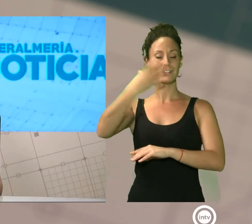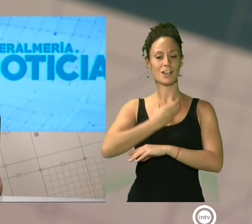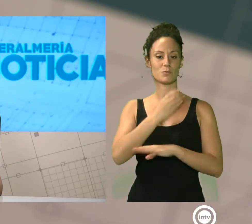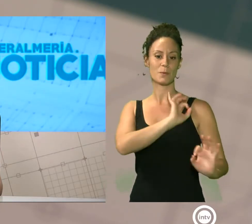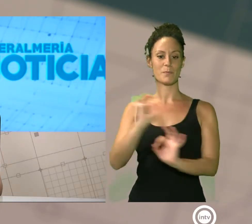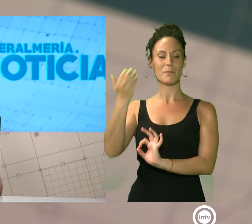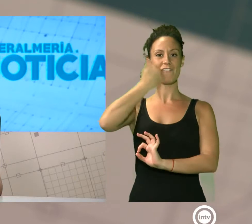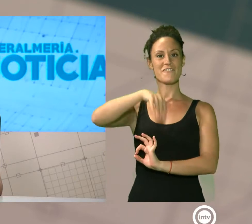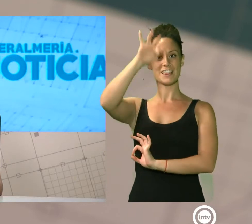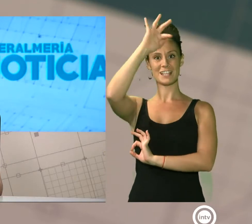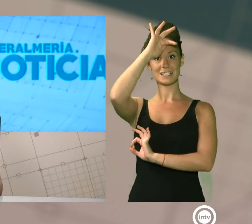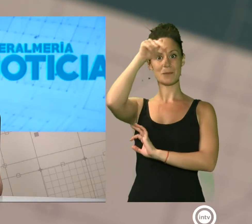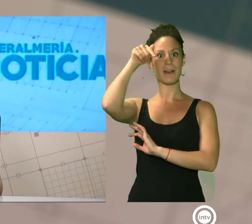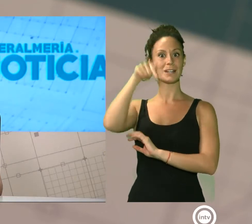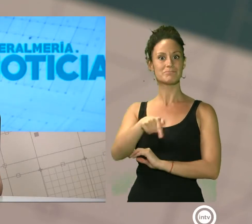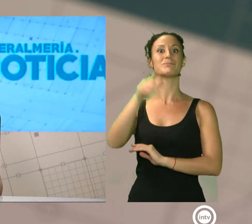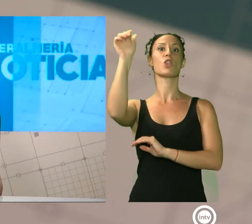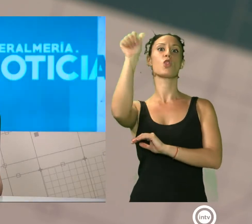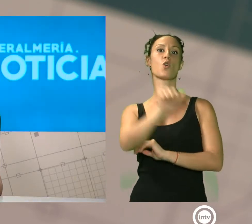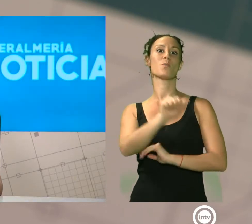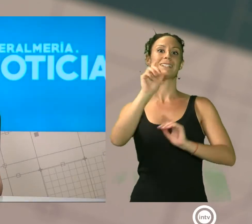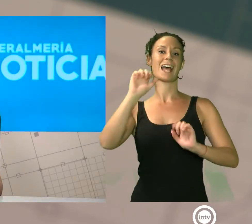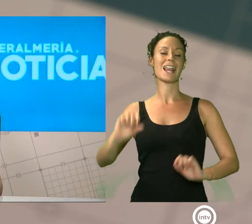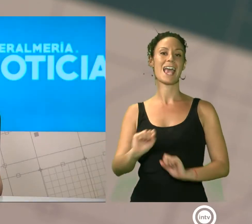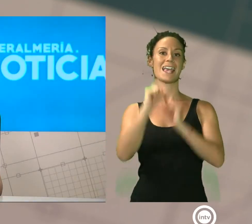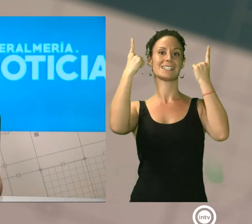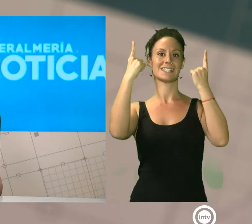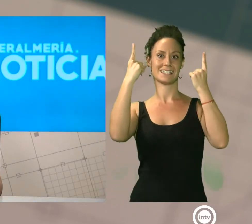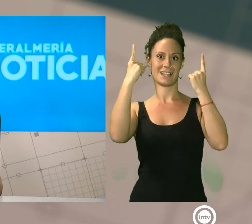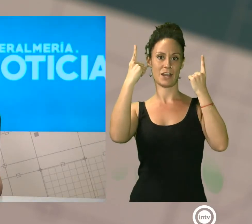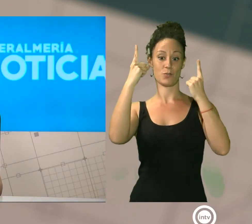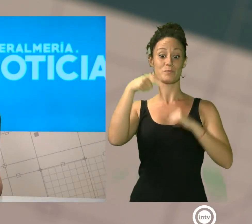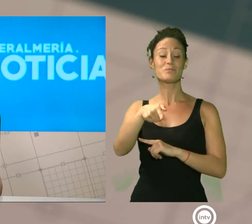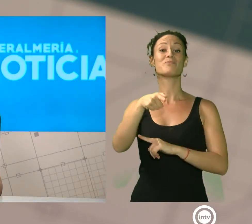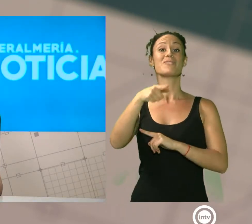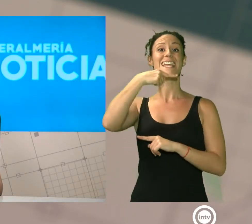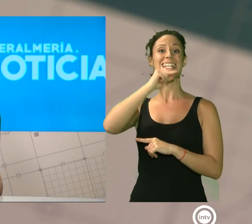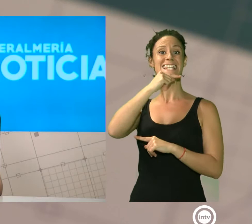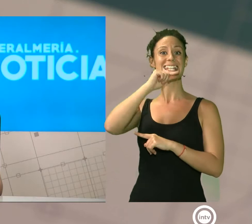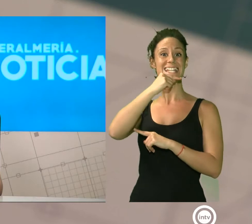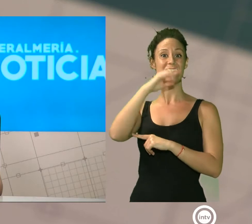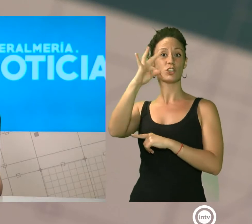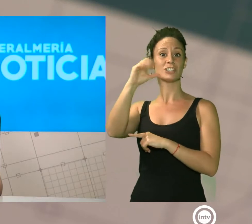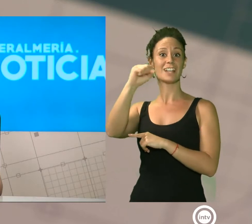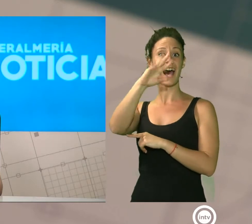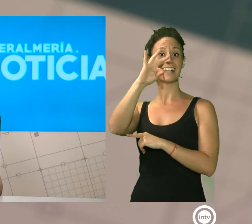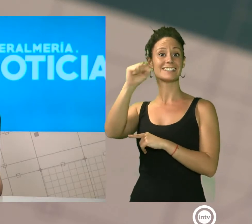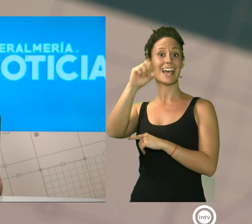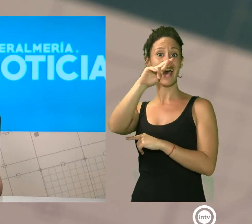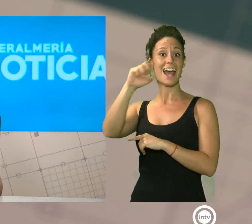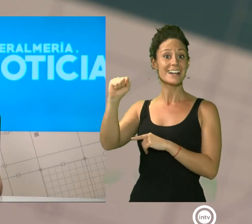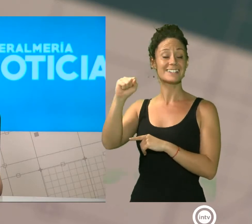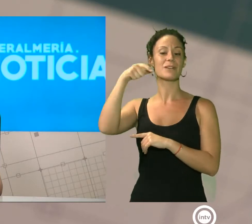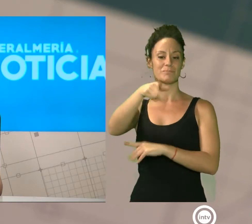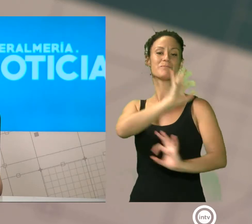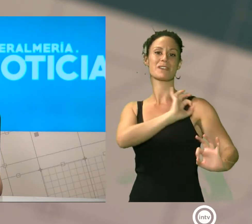de La Española, La de Torres, un documental realizado por los tataranietos de este insigne almeriense. Asimismo, el conjunto monumental